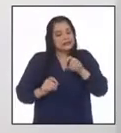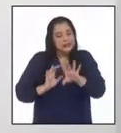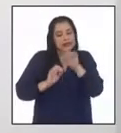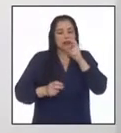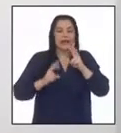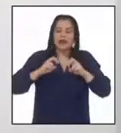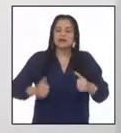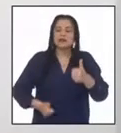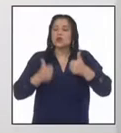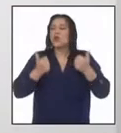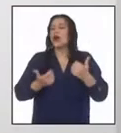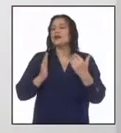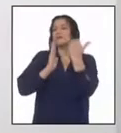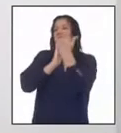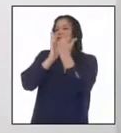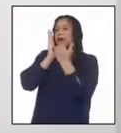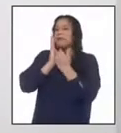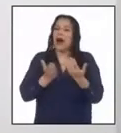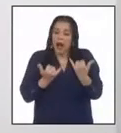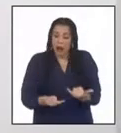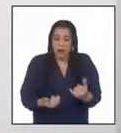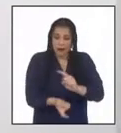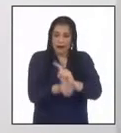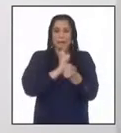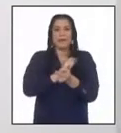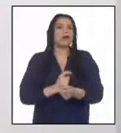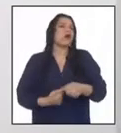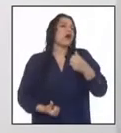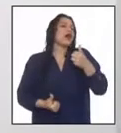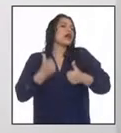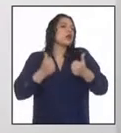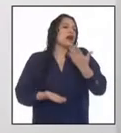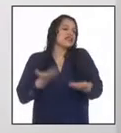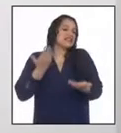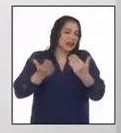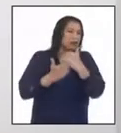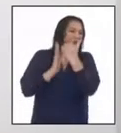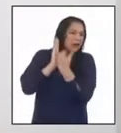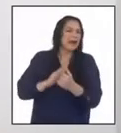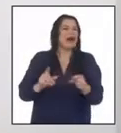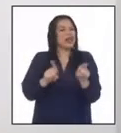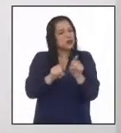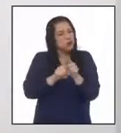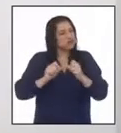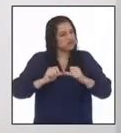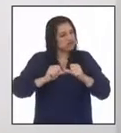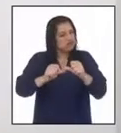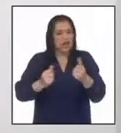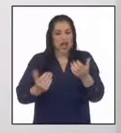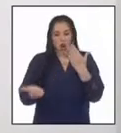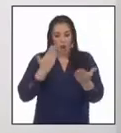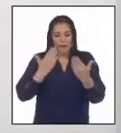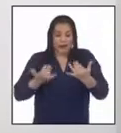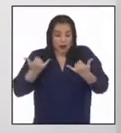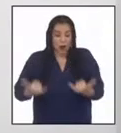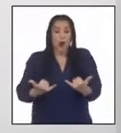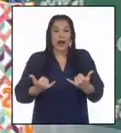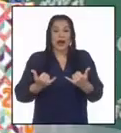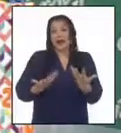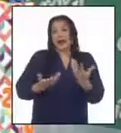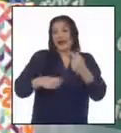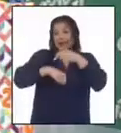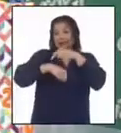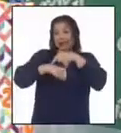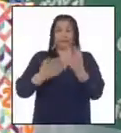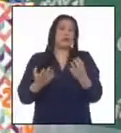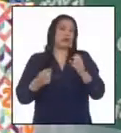analizar en qué aspectos ha cambiado y qué ha permanecido en comparación a nuestra situación de salud pública actual.